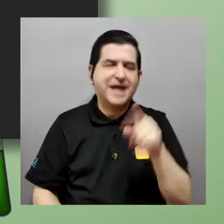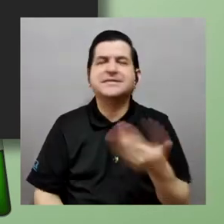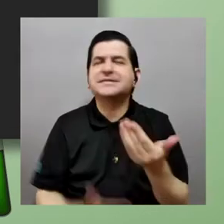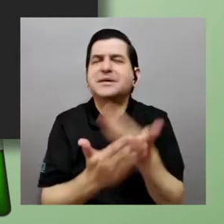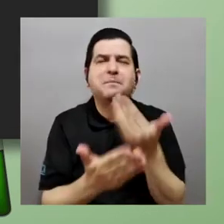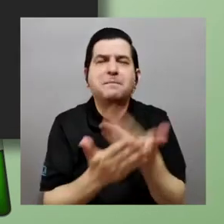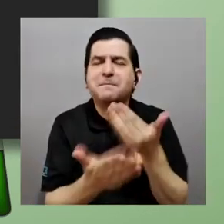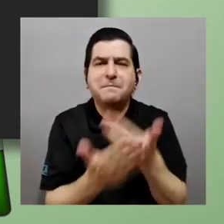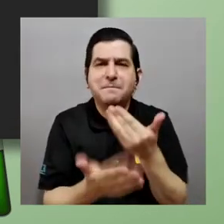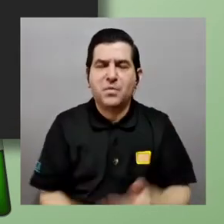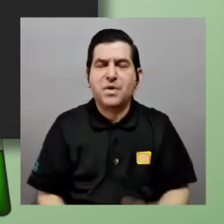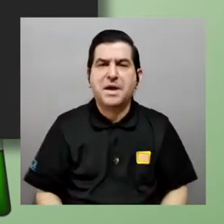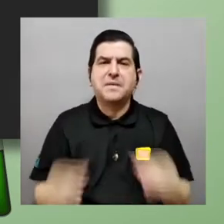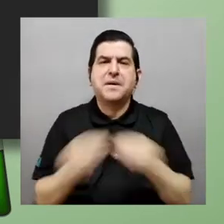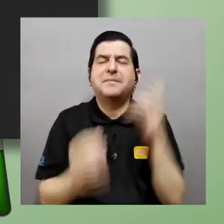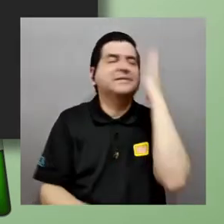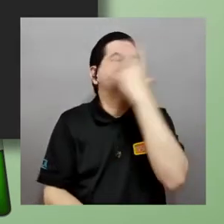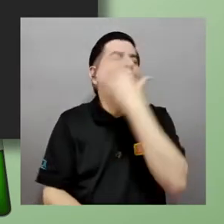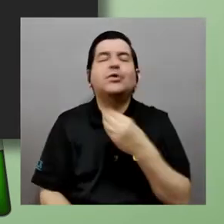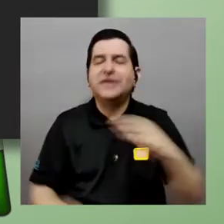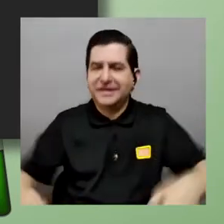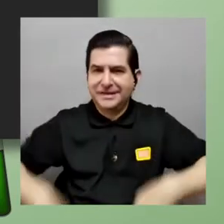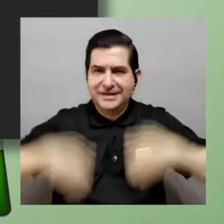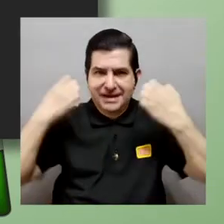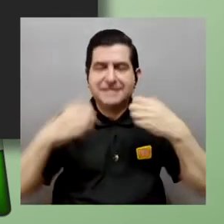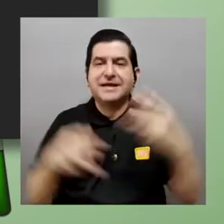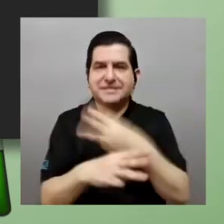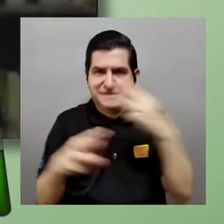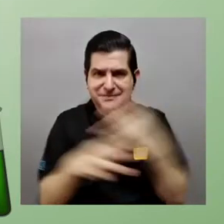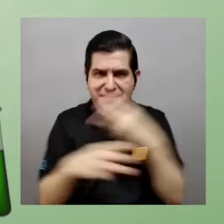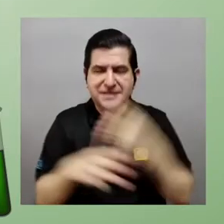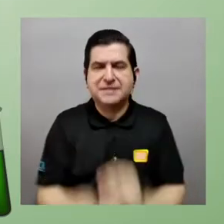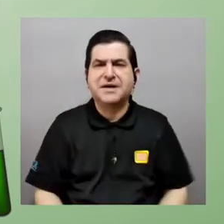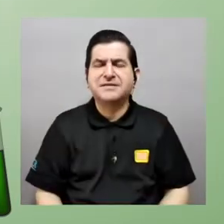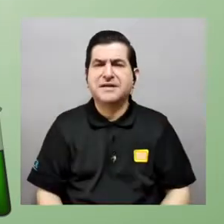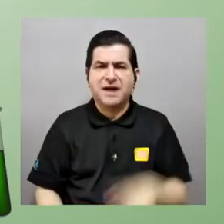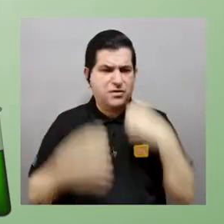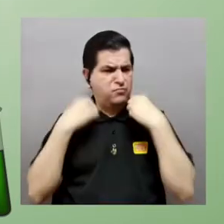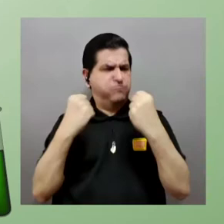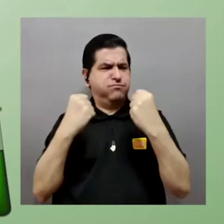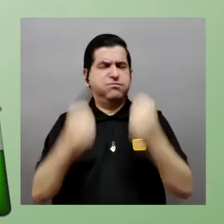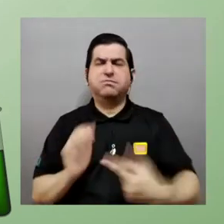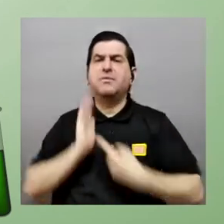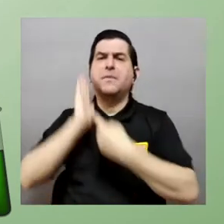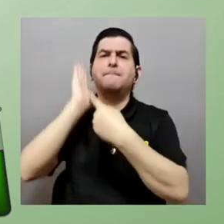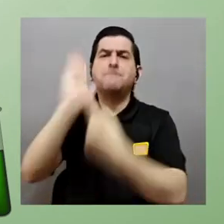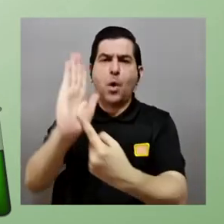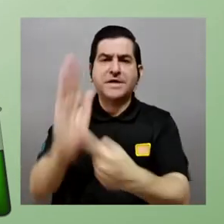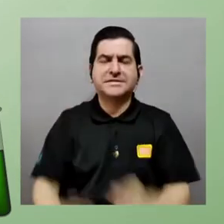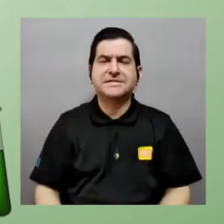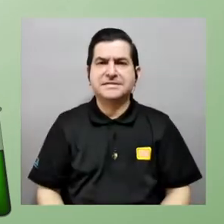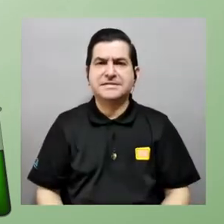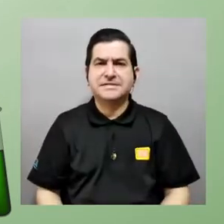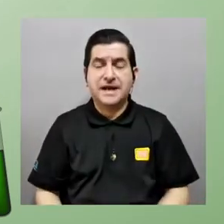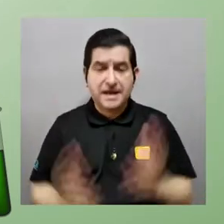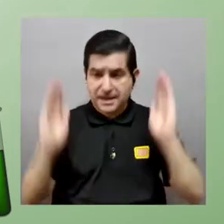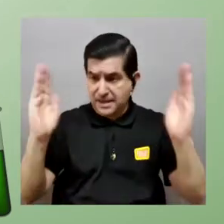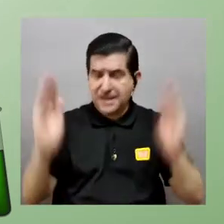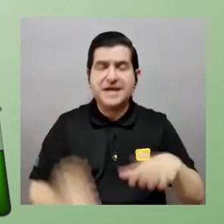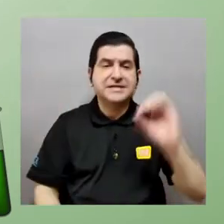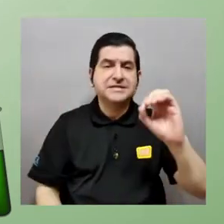una de las pruebas más bonitas que hay en las matemáticas y es sumamente fuerte porque me está mostrando que en el intervalo cero uno cerrado